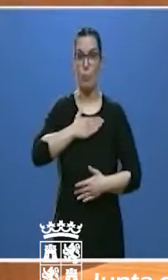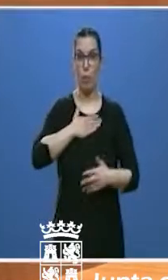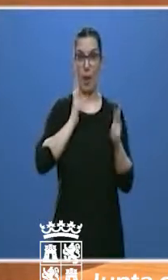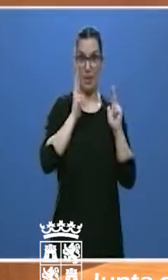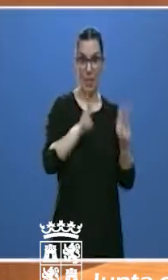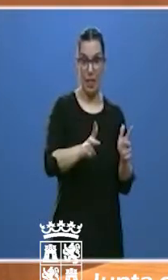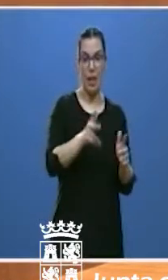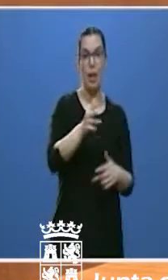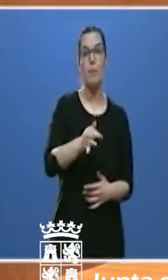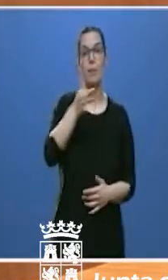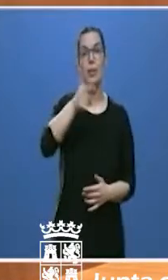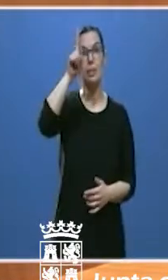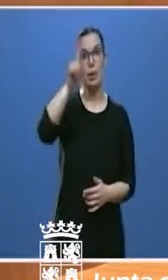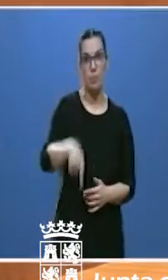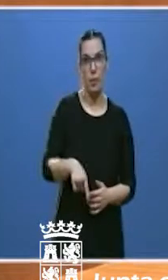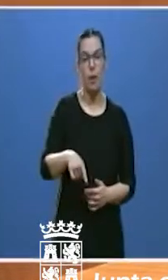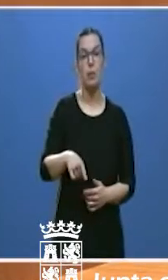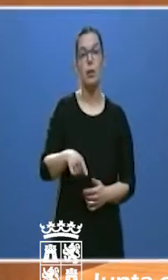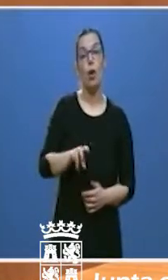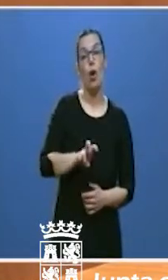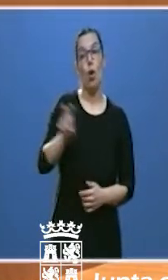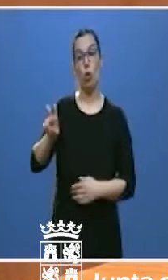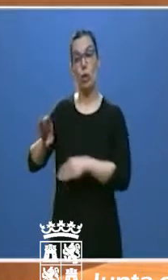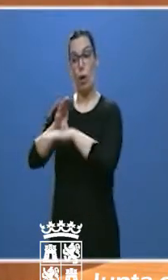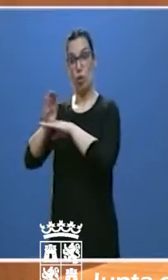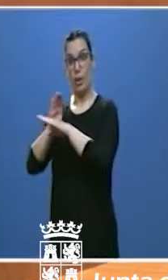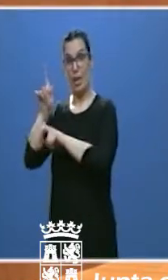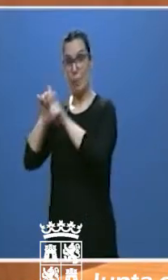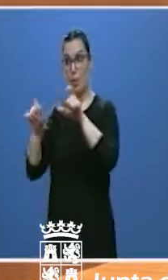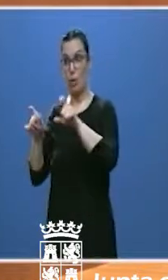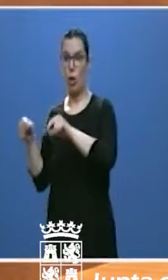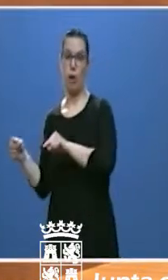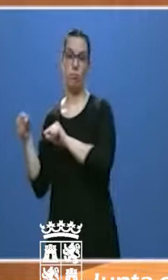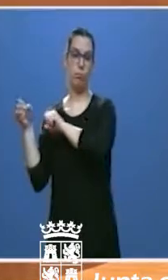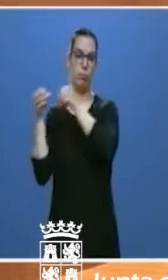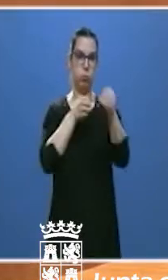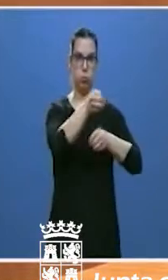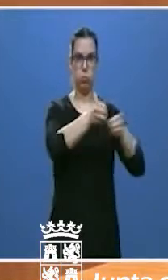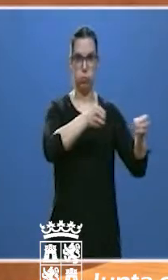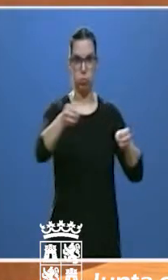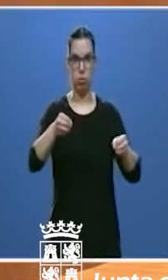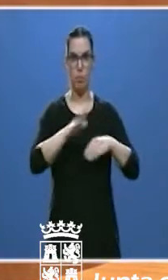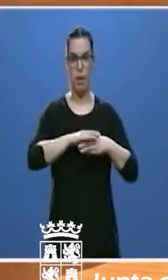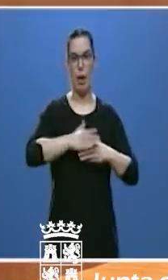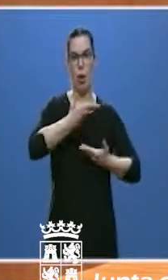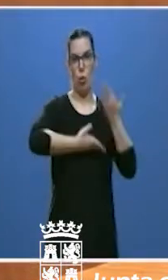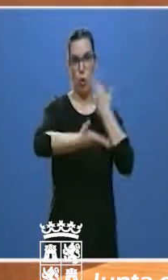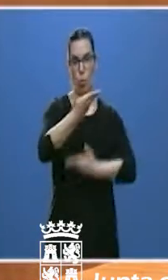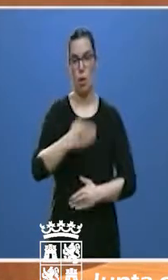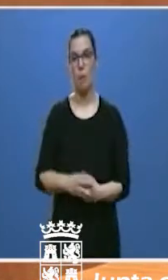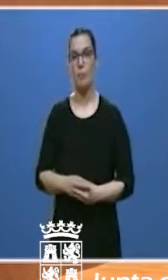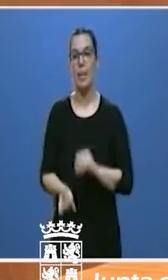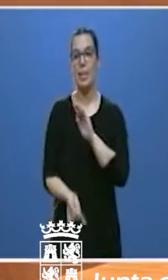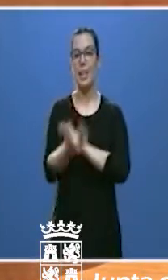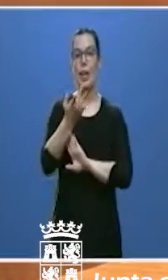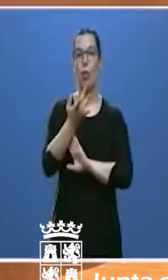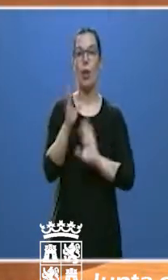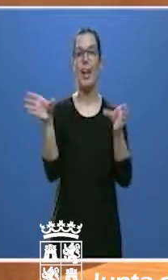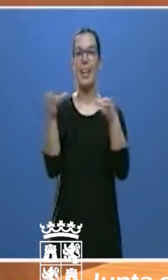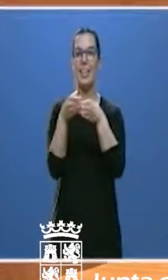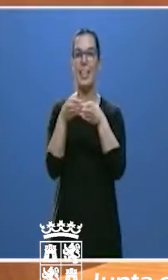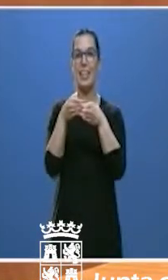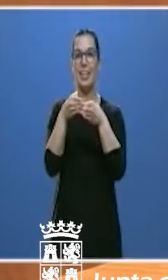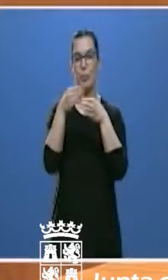incorporación también de personal de otras consejerías. Hemos creado los equipos COVID-residencia y acordado un protocolo de